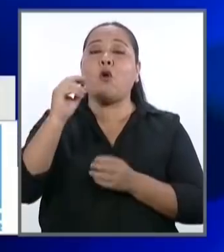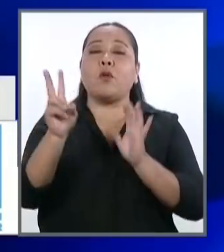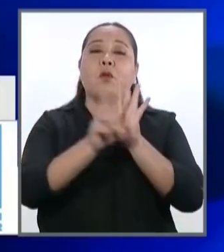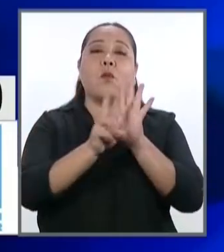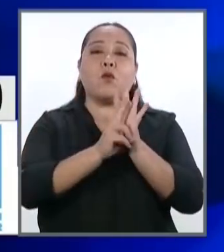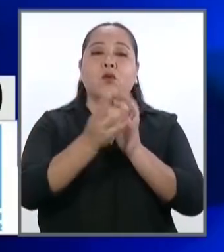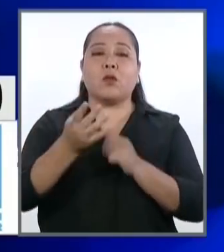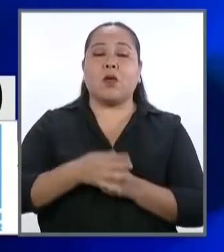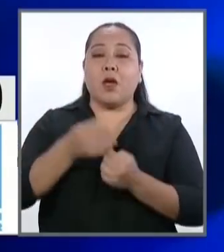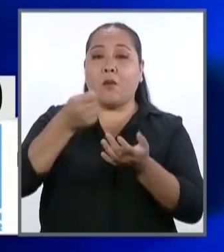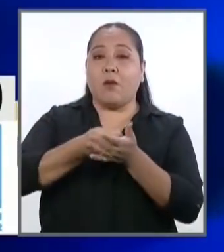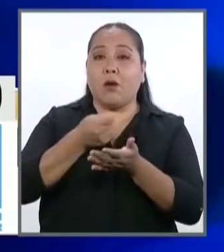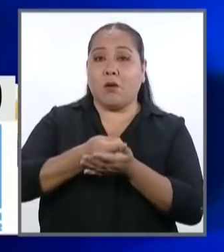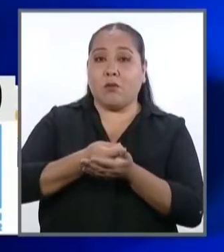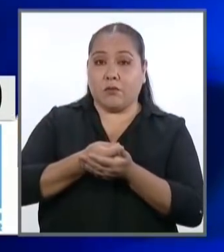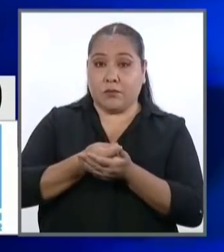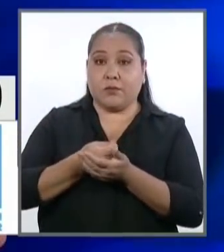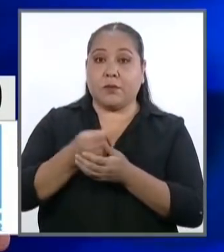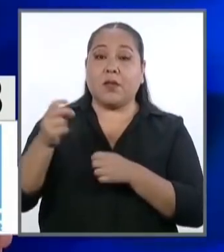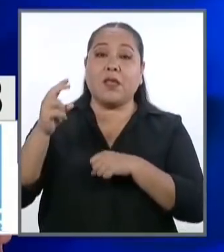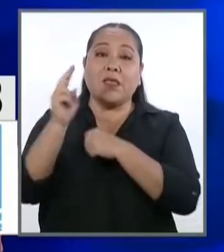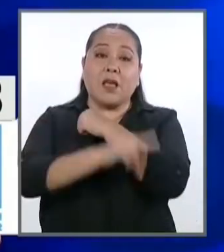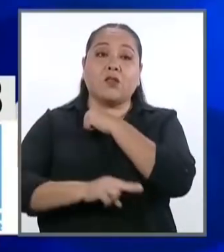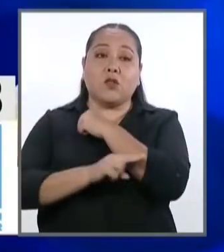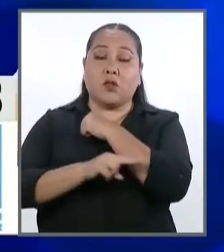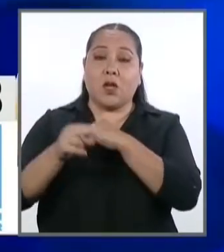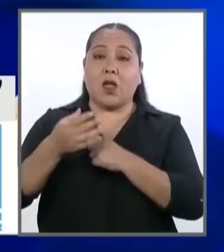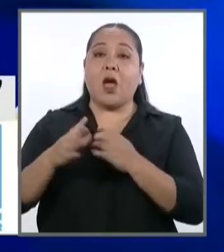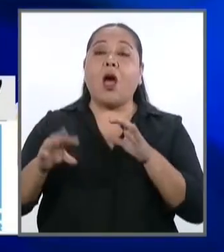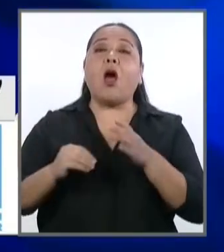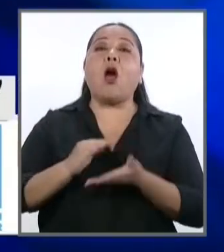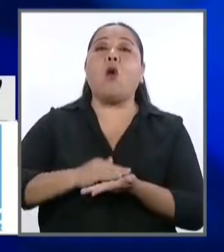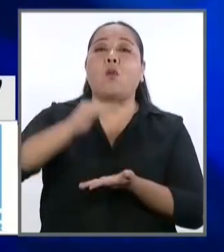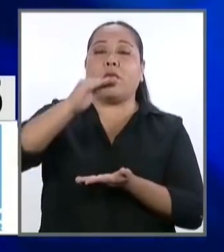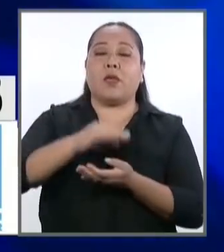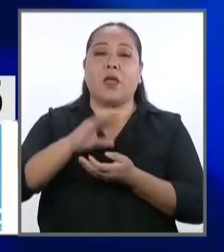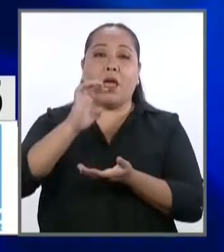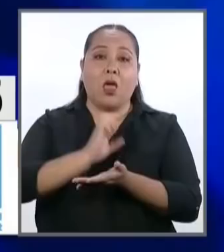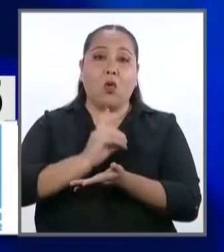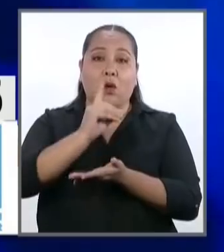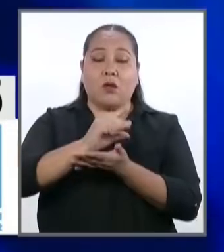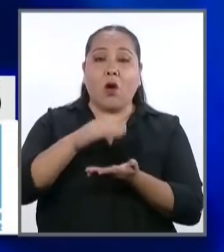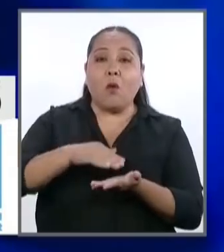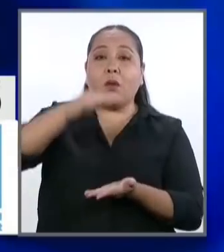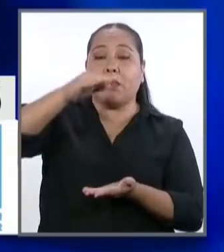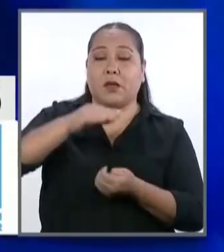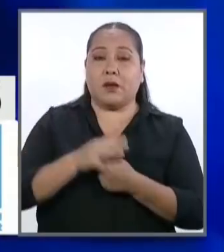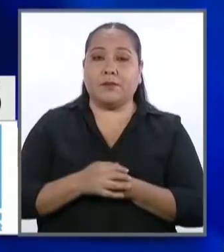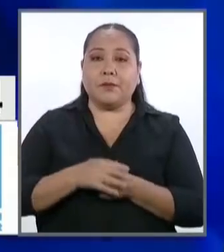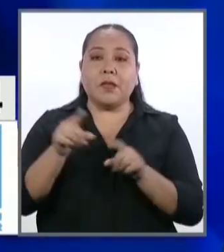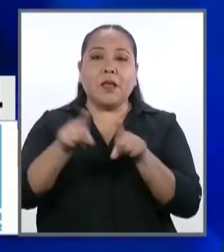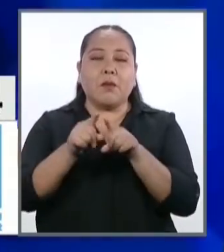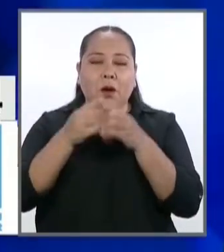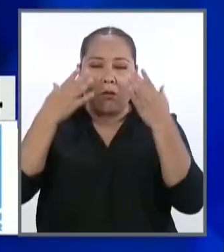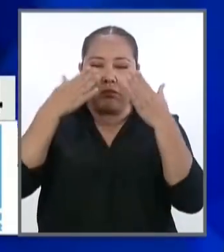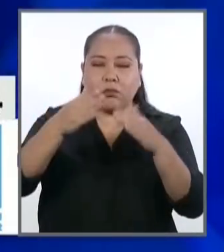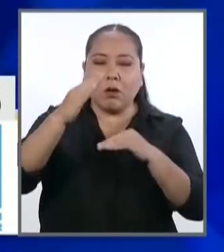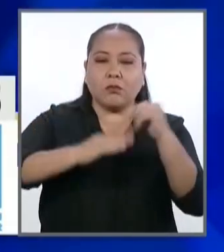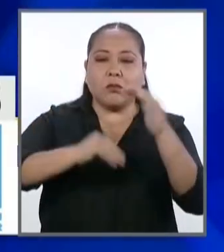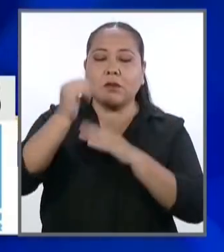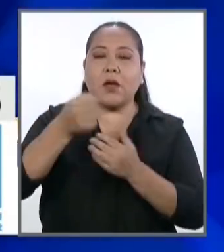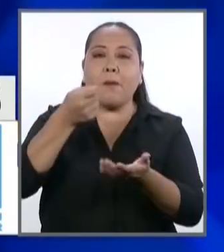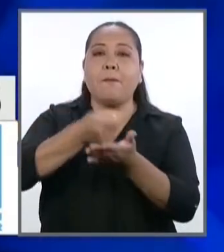El presupuesto nacional de educación aumentará y progresará la inversión en infraestructura y salarios